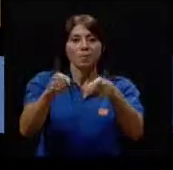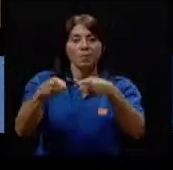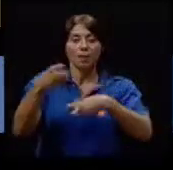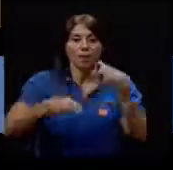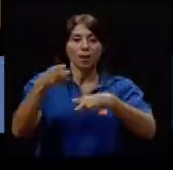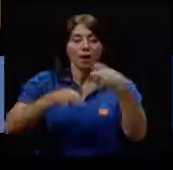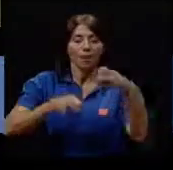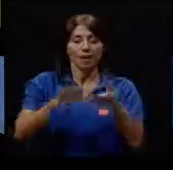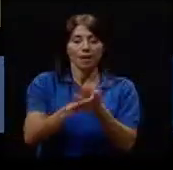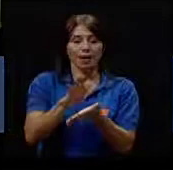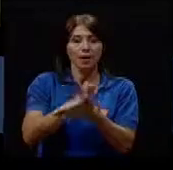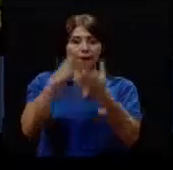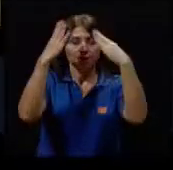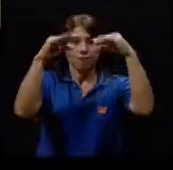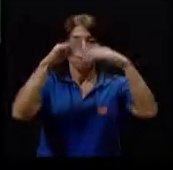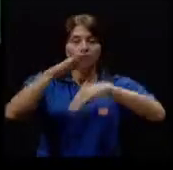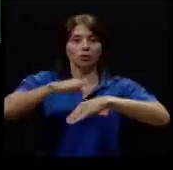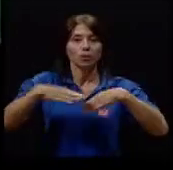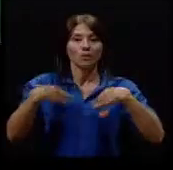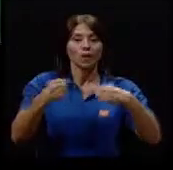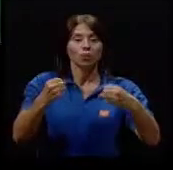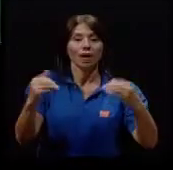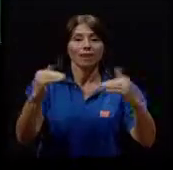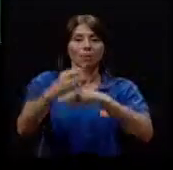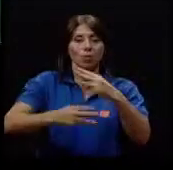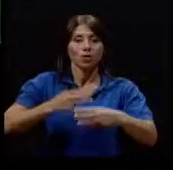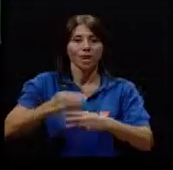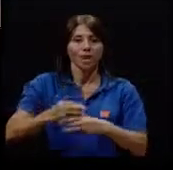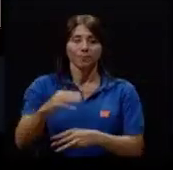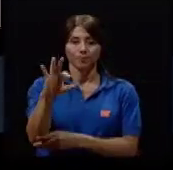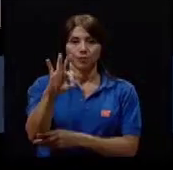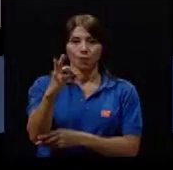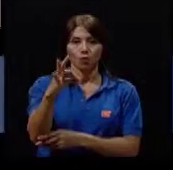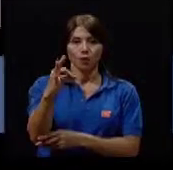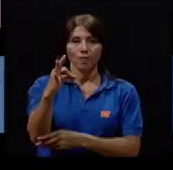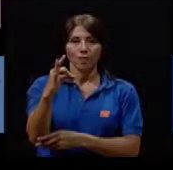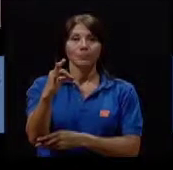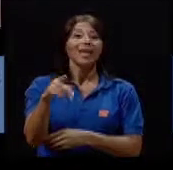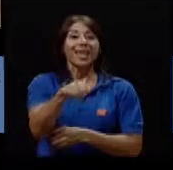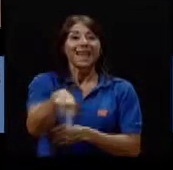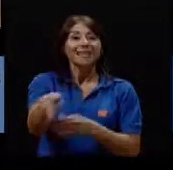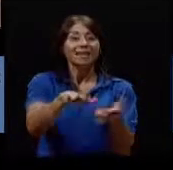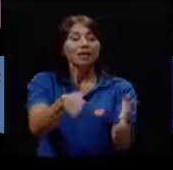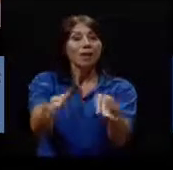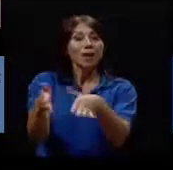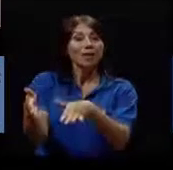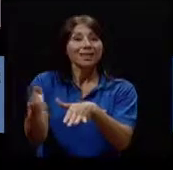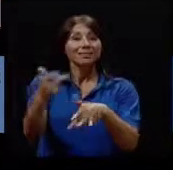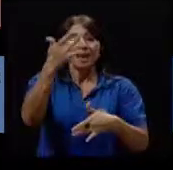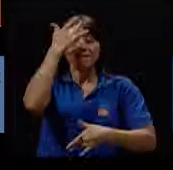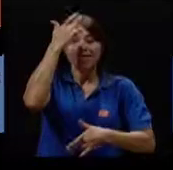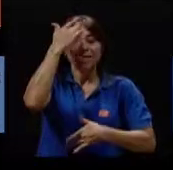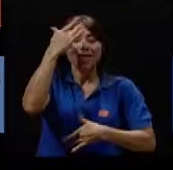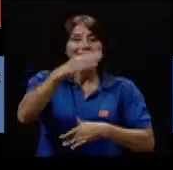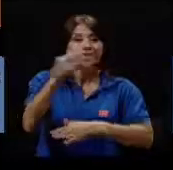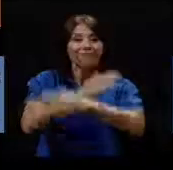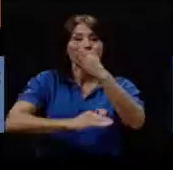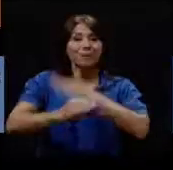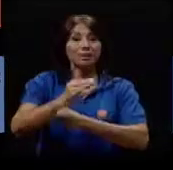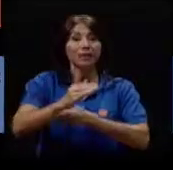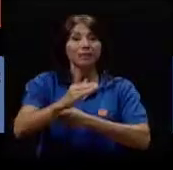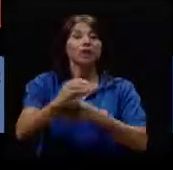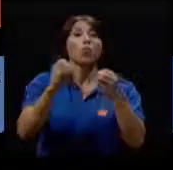informe sobre la salud en el mundo dato 9 una gran parte de esas muertes enfermedades y discapacidades